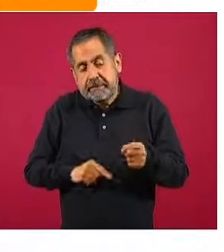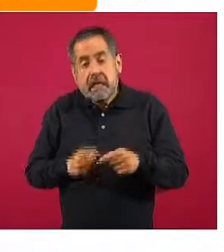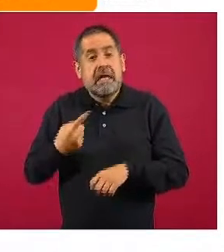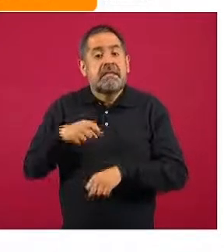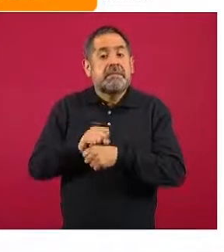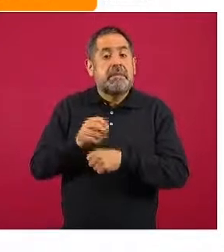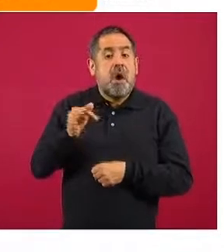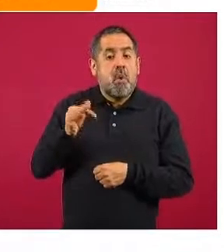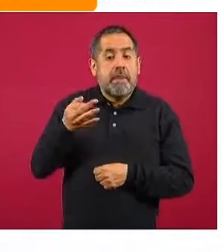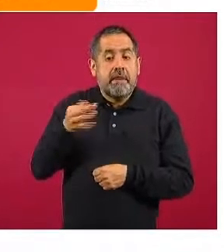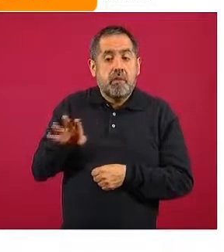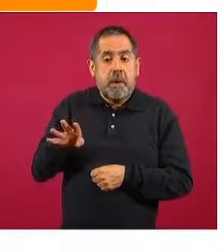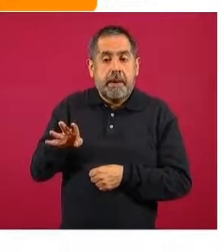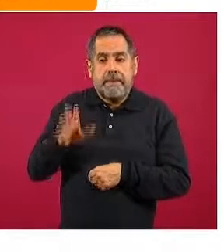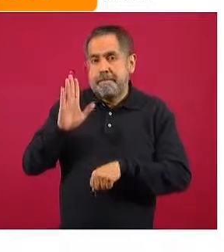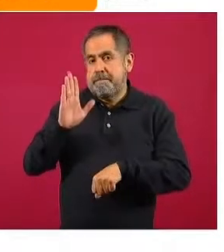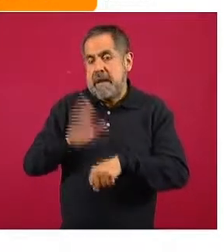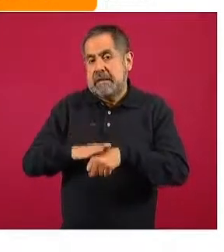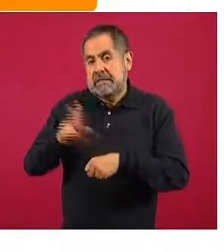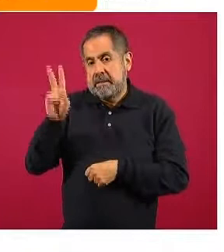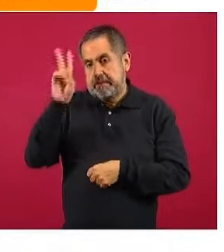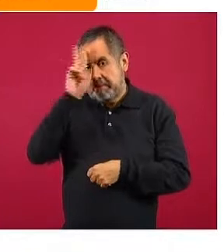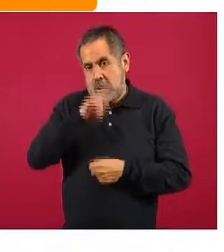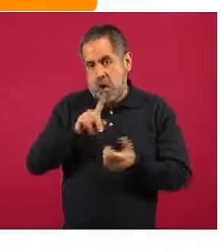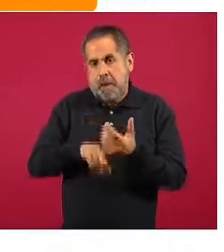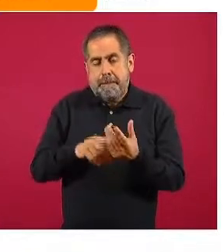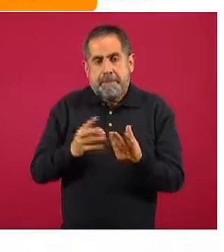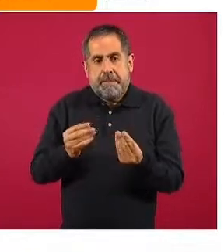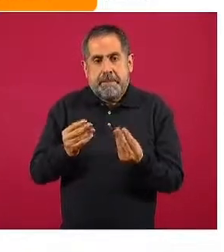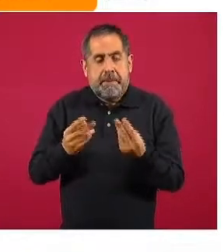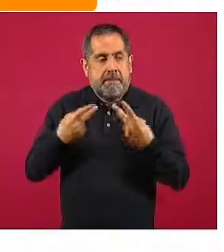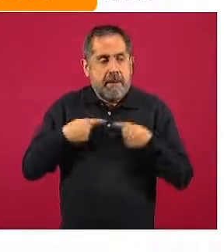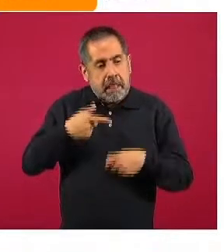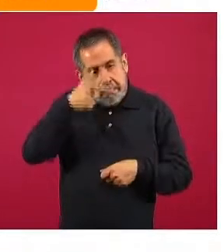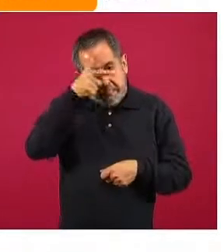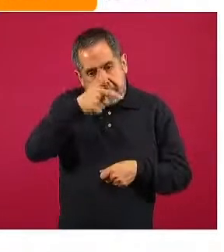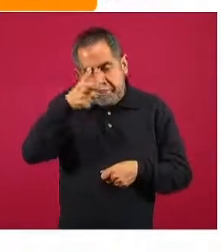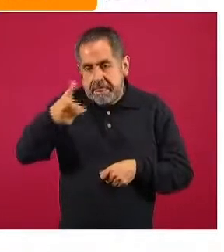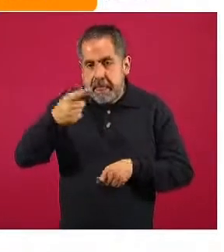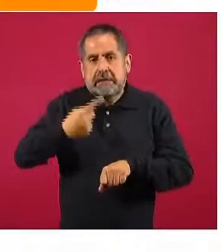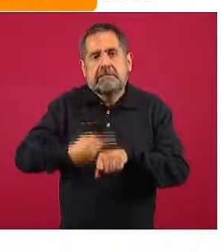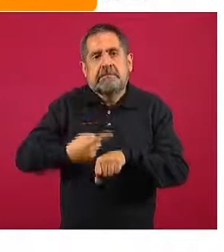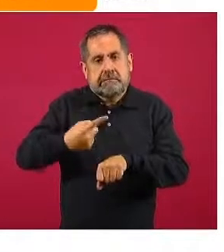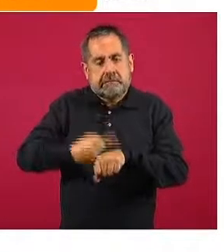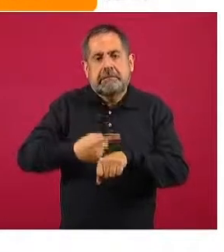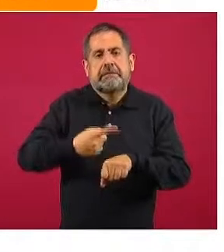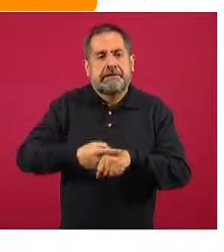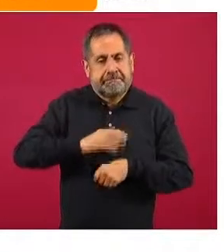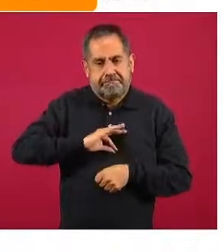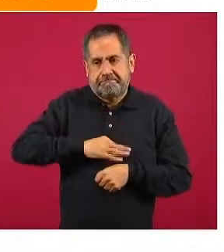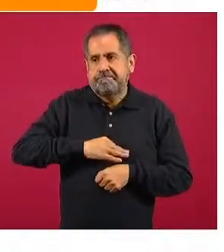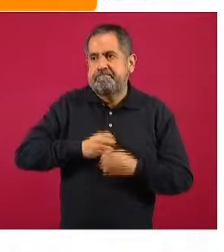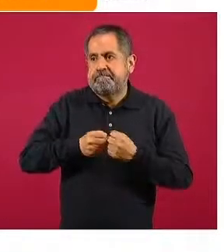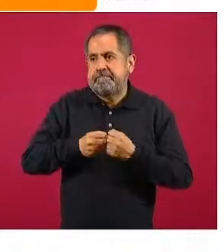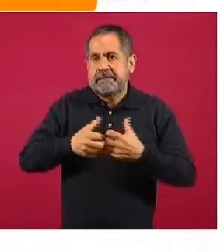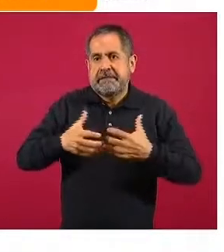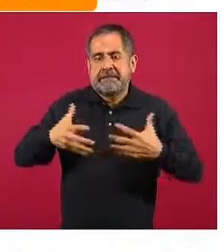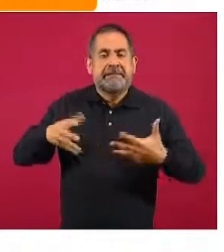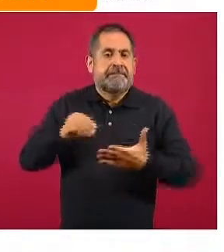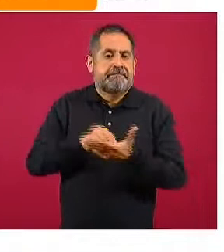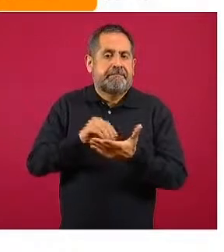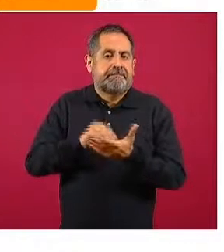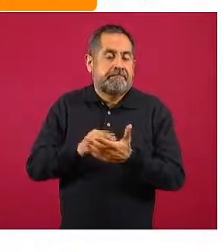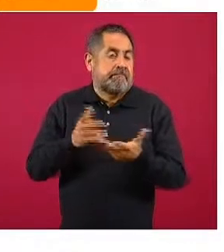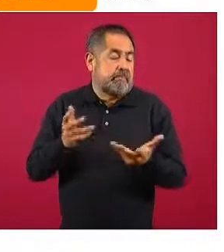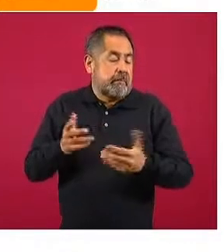49 es la mayor carga que tenemos de cantidad de personas que están expresando estos signos y estos síntomas. Sin embargo,